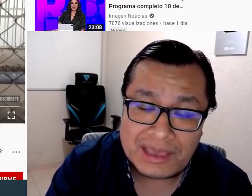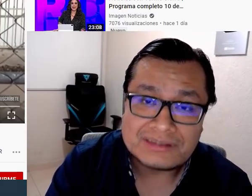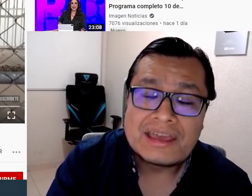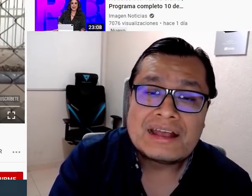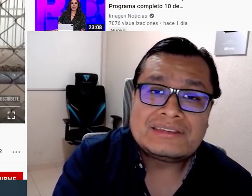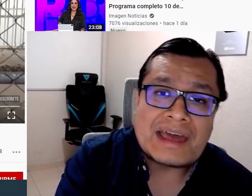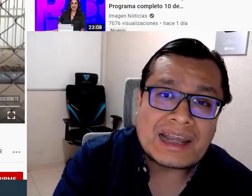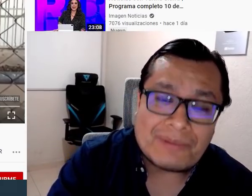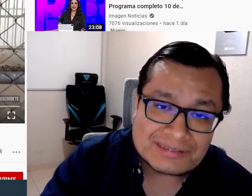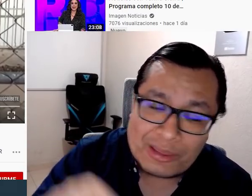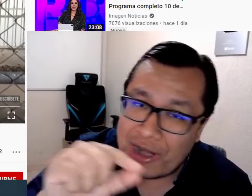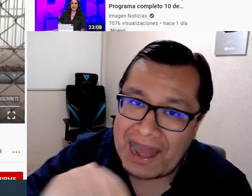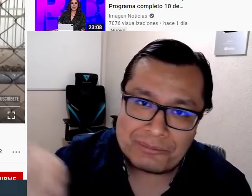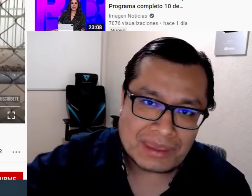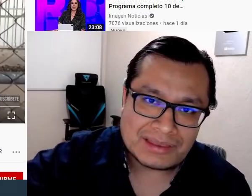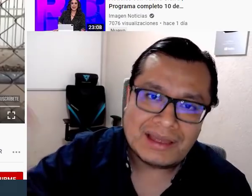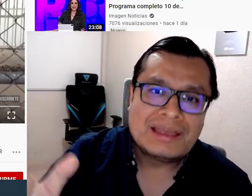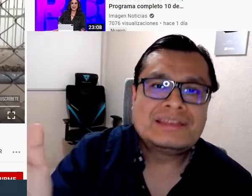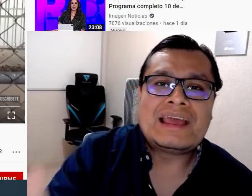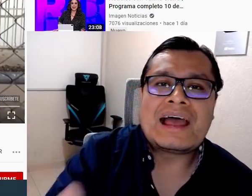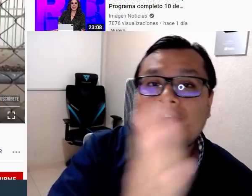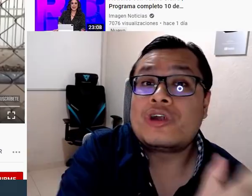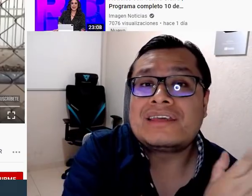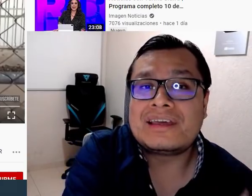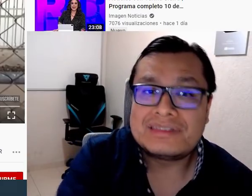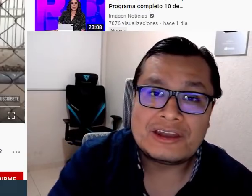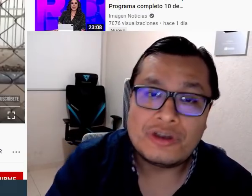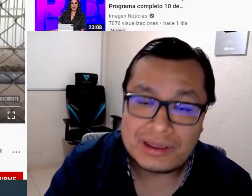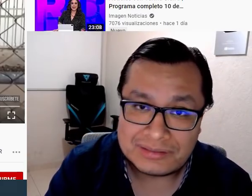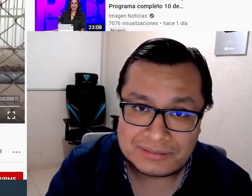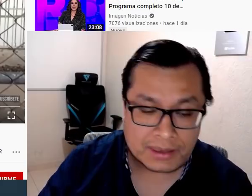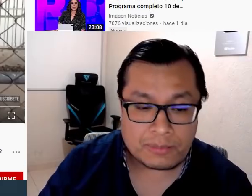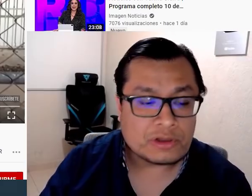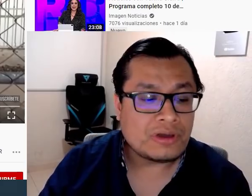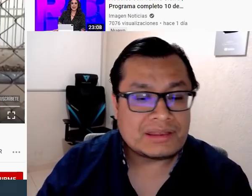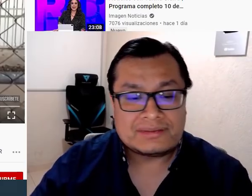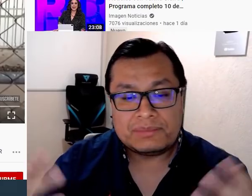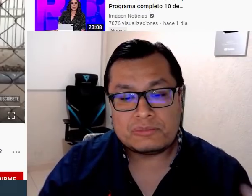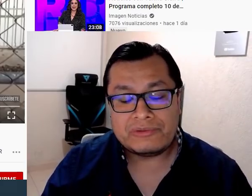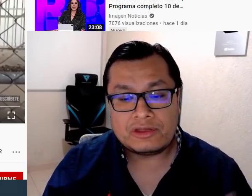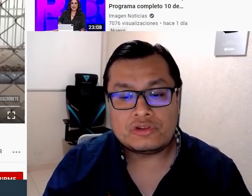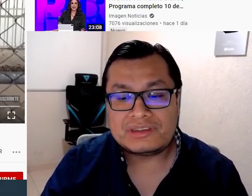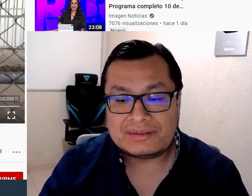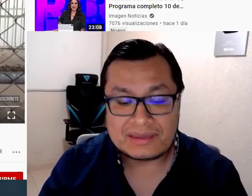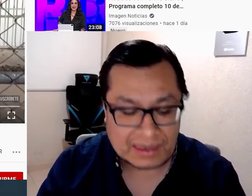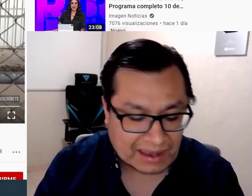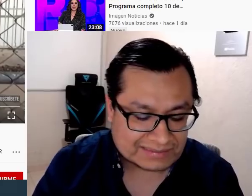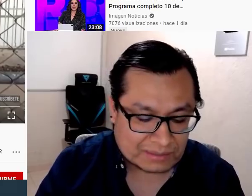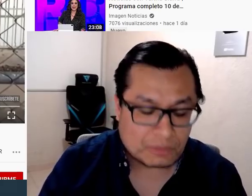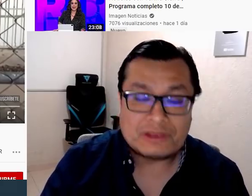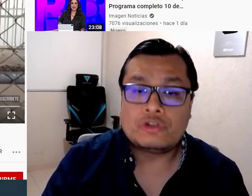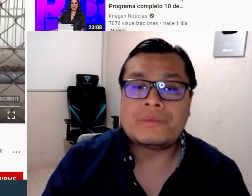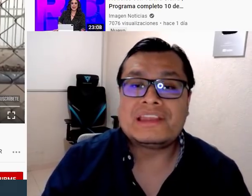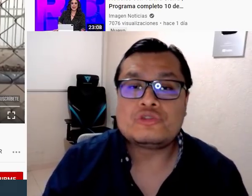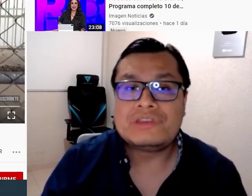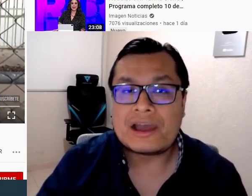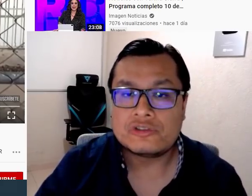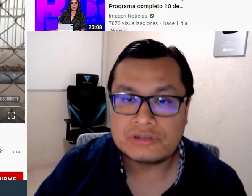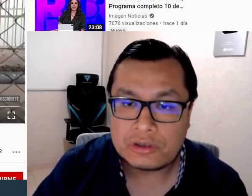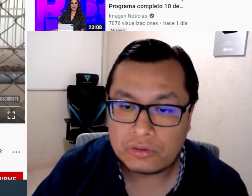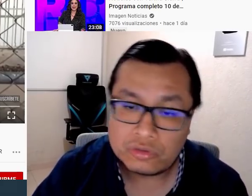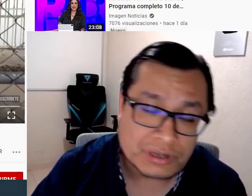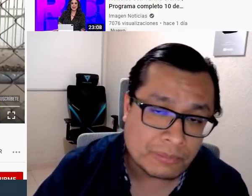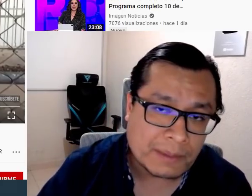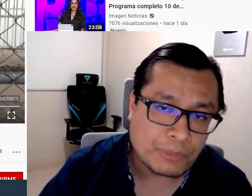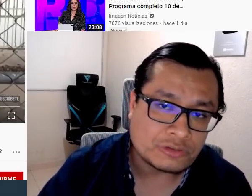cinco días, se ha rebasado la meta de las olas anteriores. Y bueno, en ese mismo video nos dicen que hasta el momento no habían hecho un